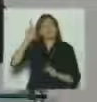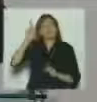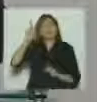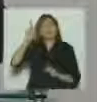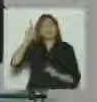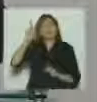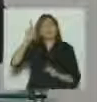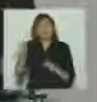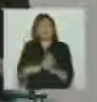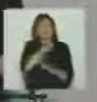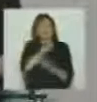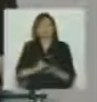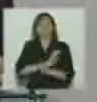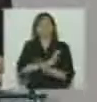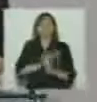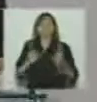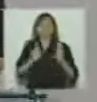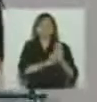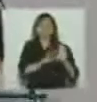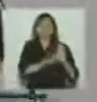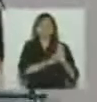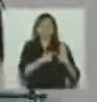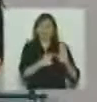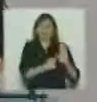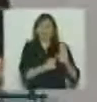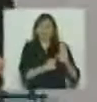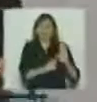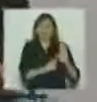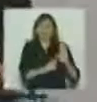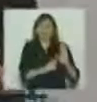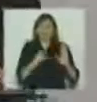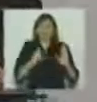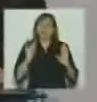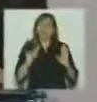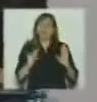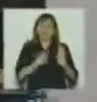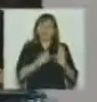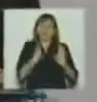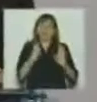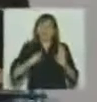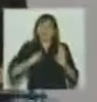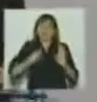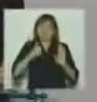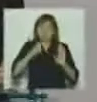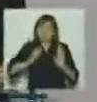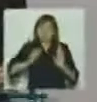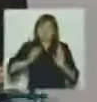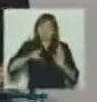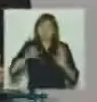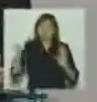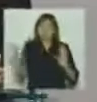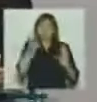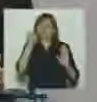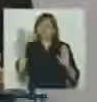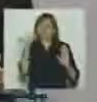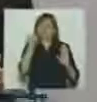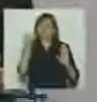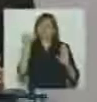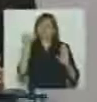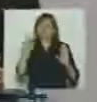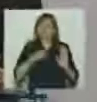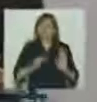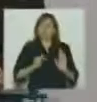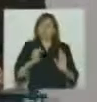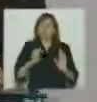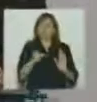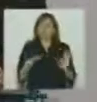este instrumento que hoy nos permite dar un paso fundamental como es el